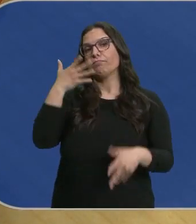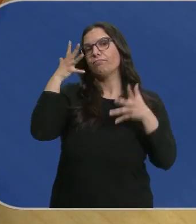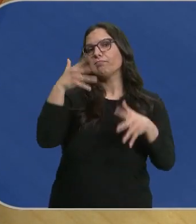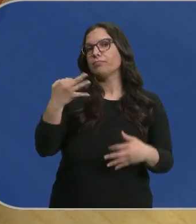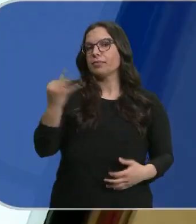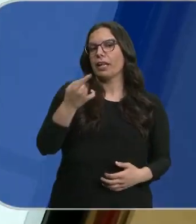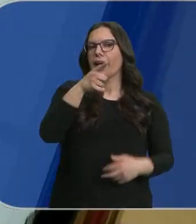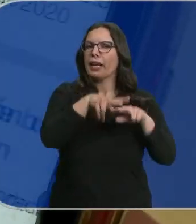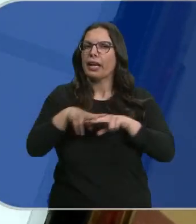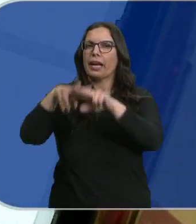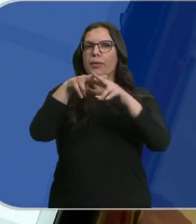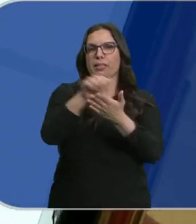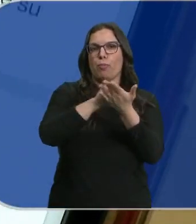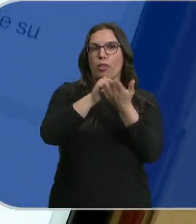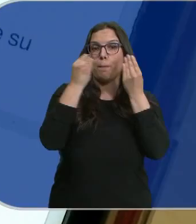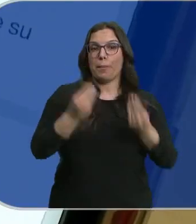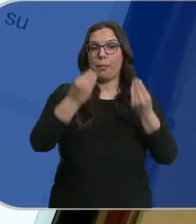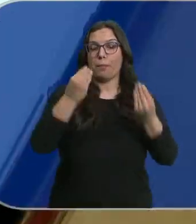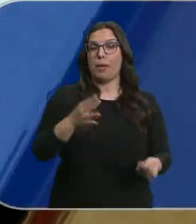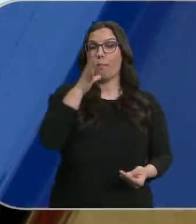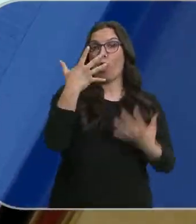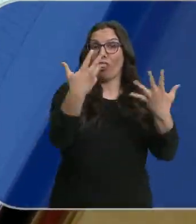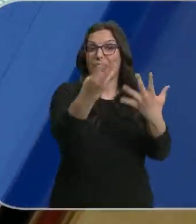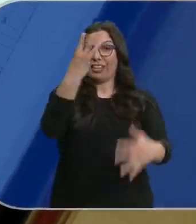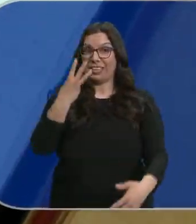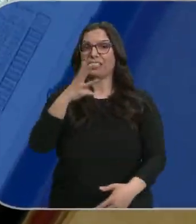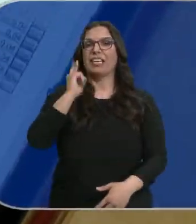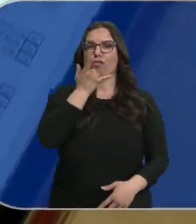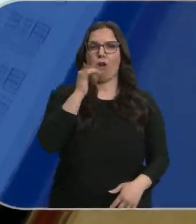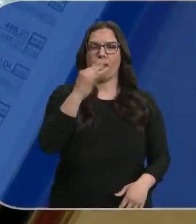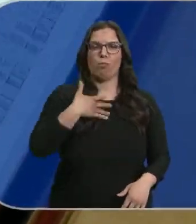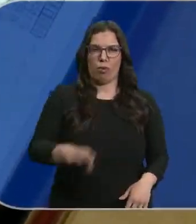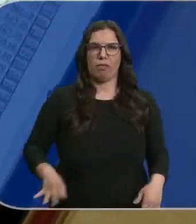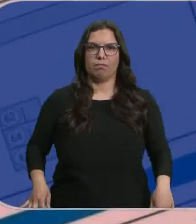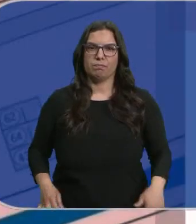contribuyente que revise el borrador, porque 3 de cada 10 tienen errores.